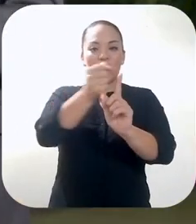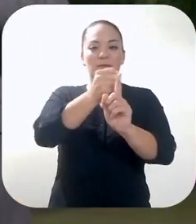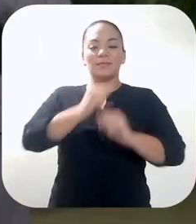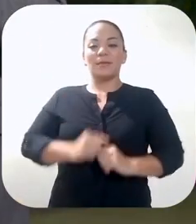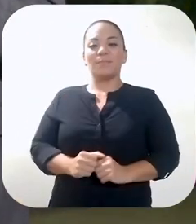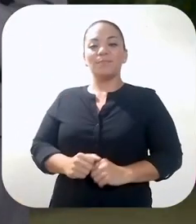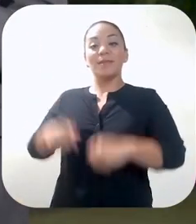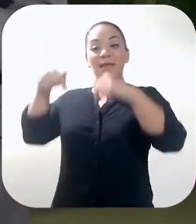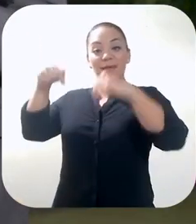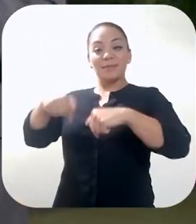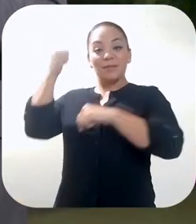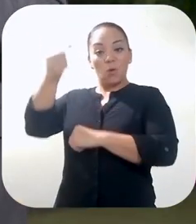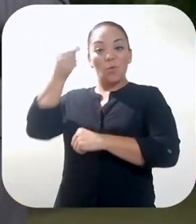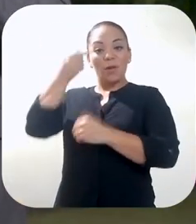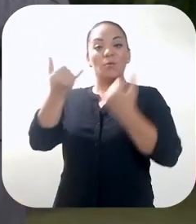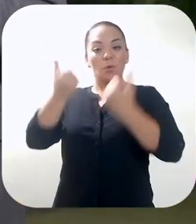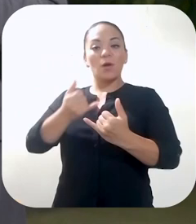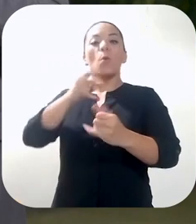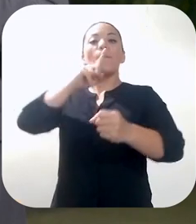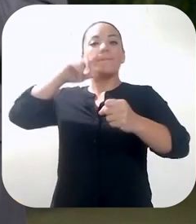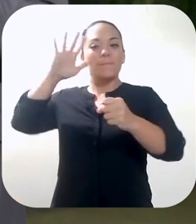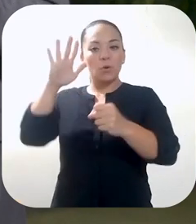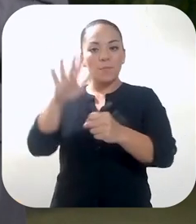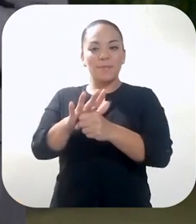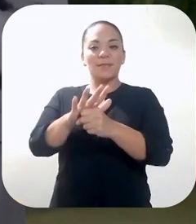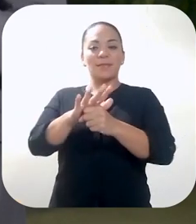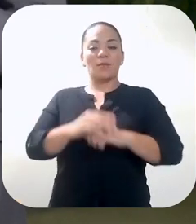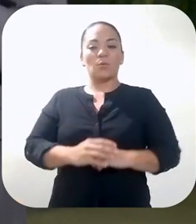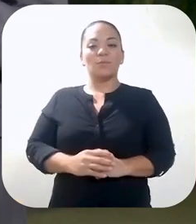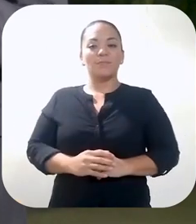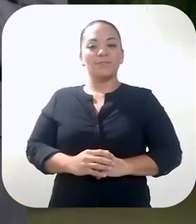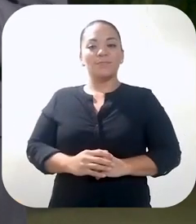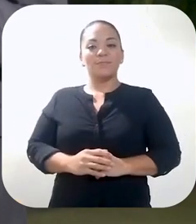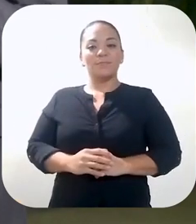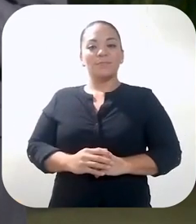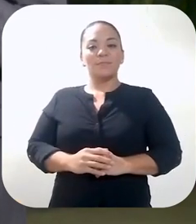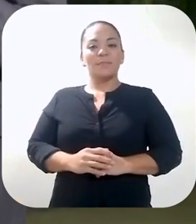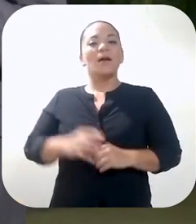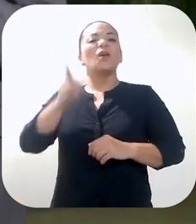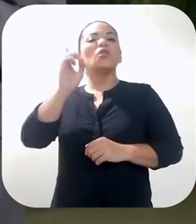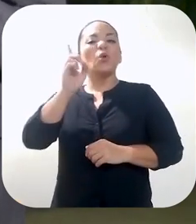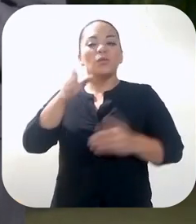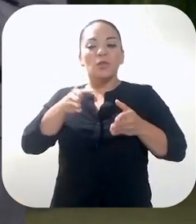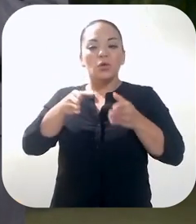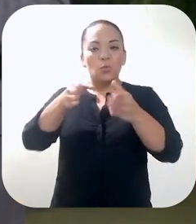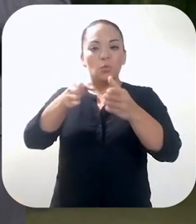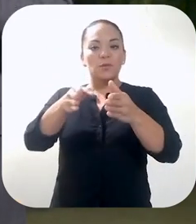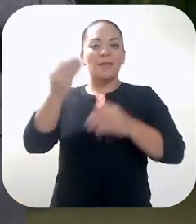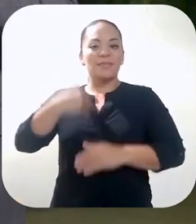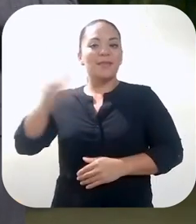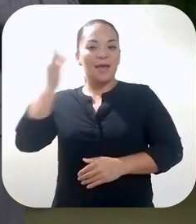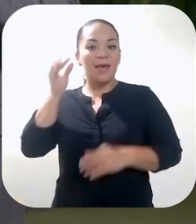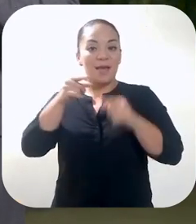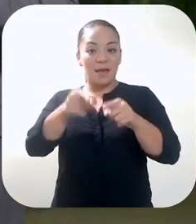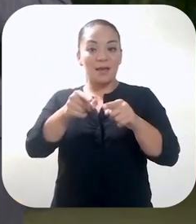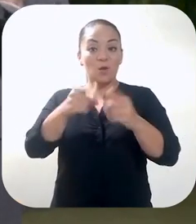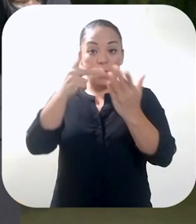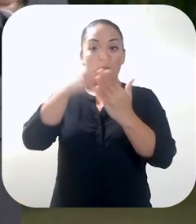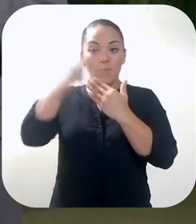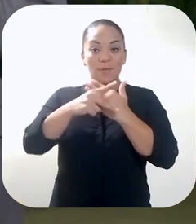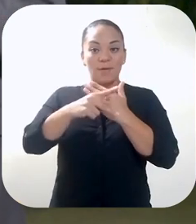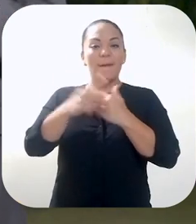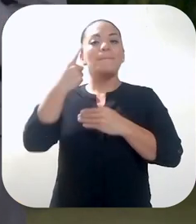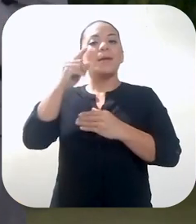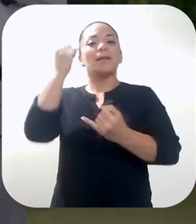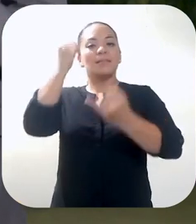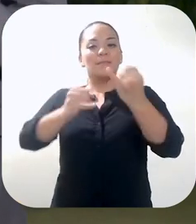Este gobierno está más que comprometido, a través de su ruta de género, a combatir todos